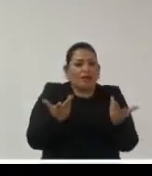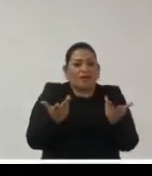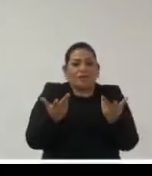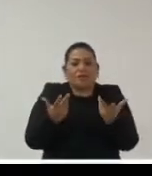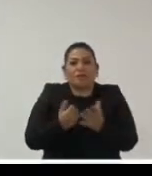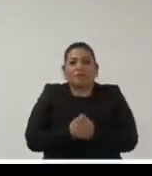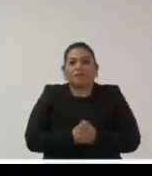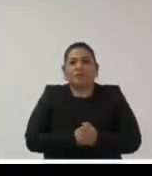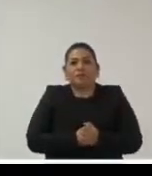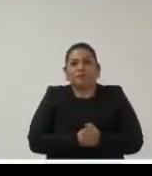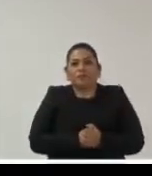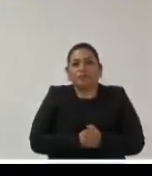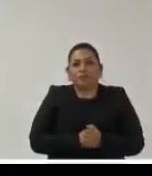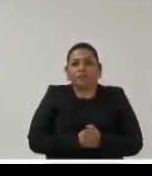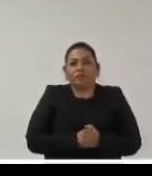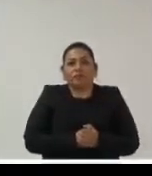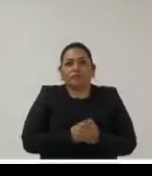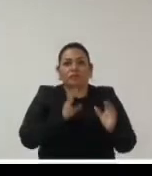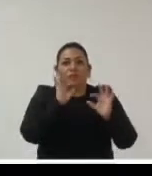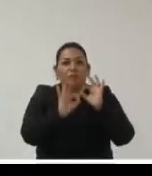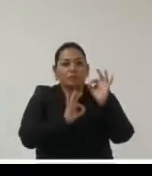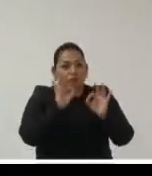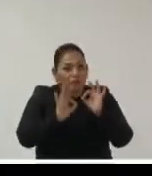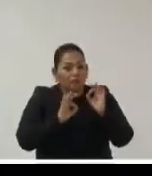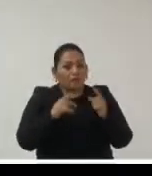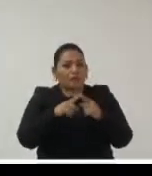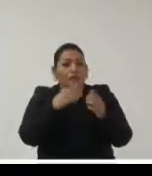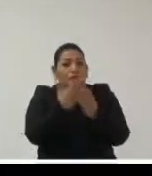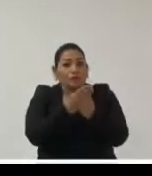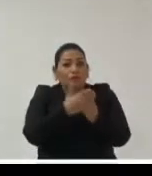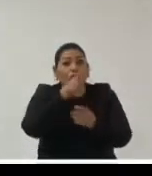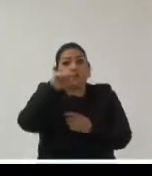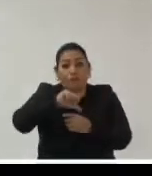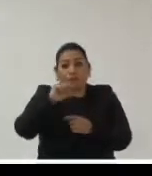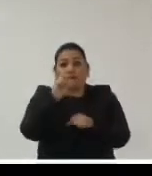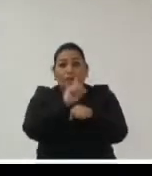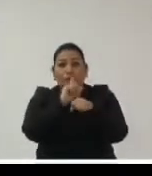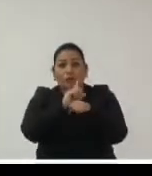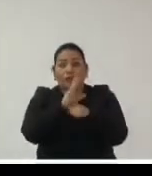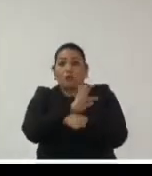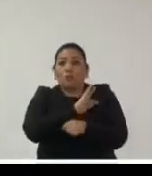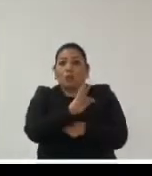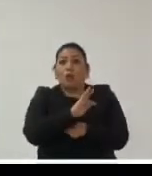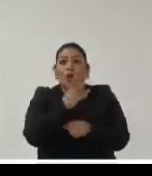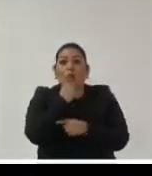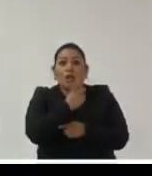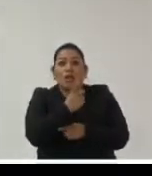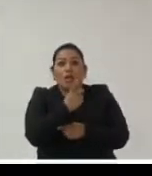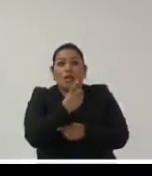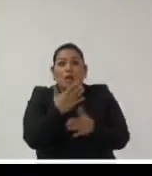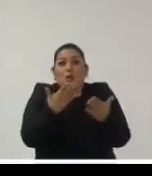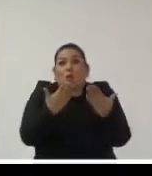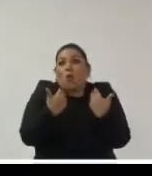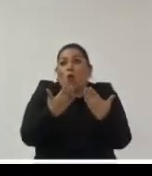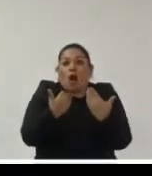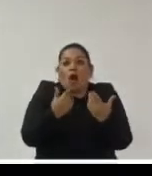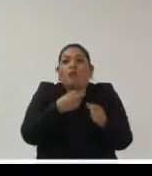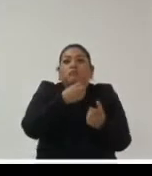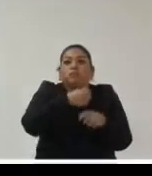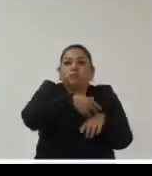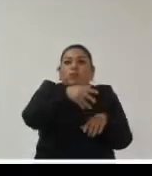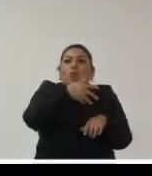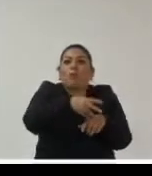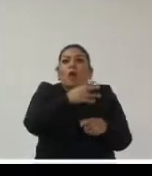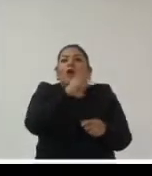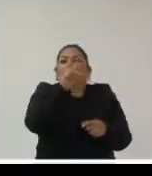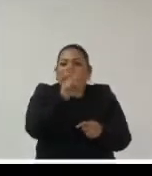información que están por fuera del control de los archivistas y hoy en día podríamos decir que no tenemos en realidad un inventario real y preciso